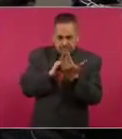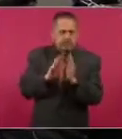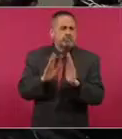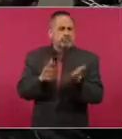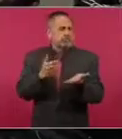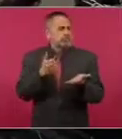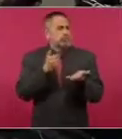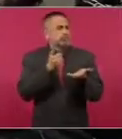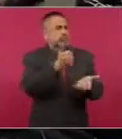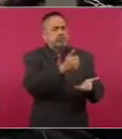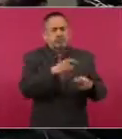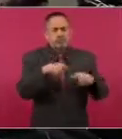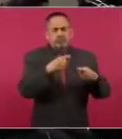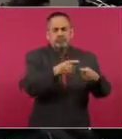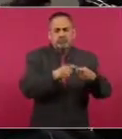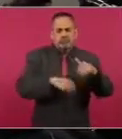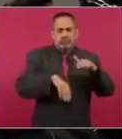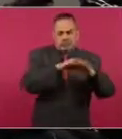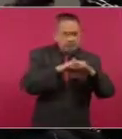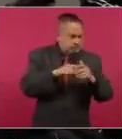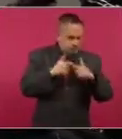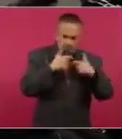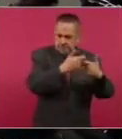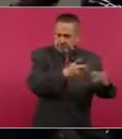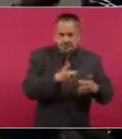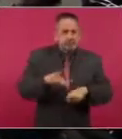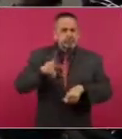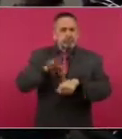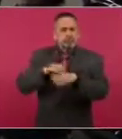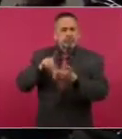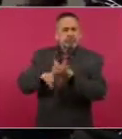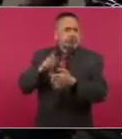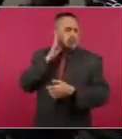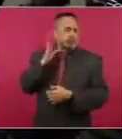en los techos de endeudamiento que autoriza el Congreso.